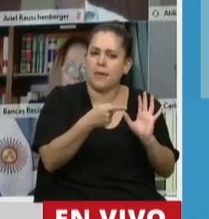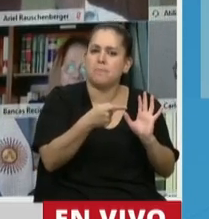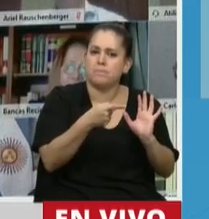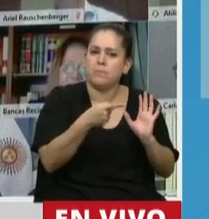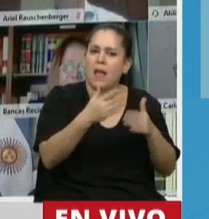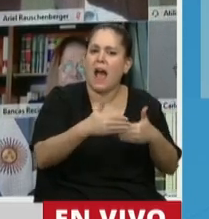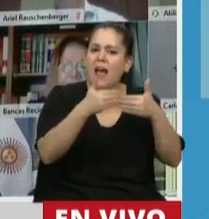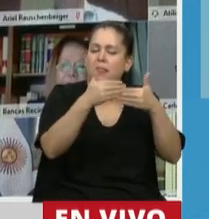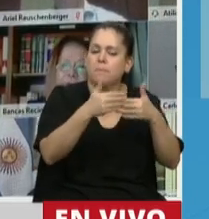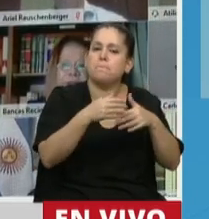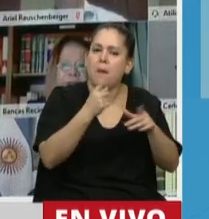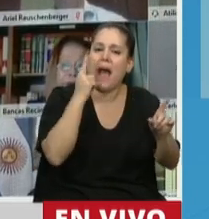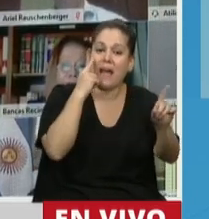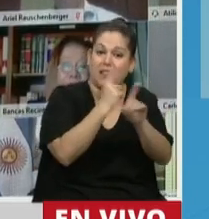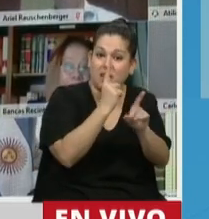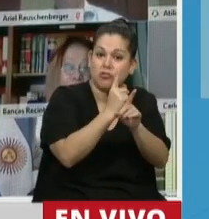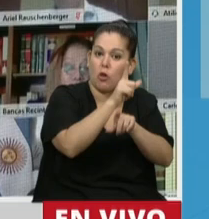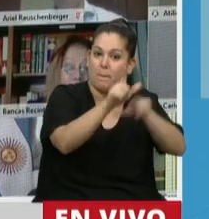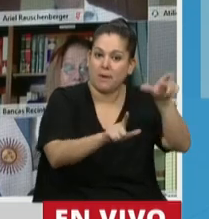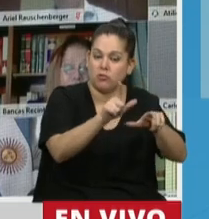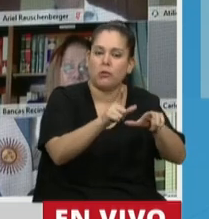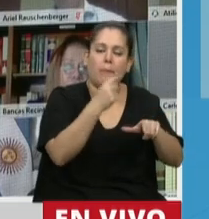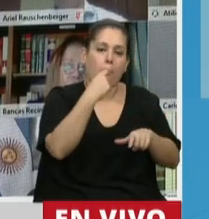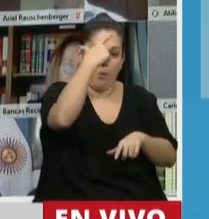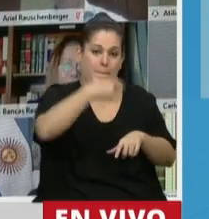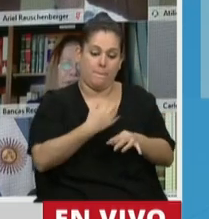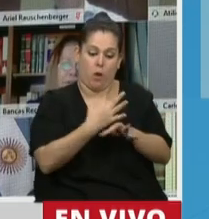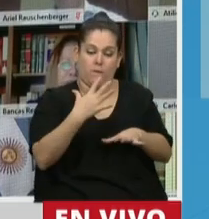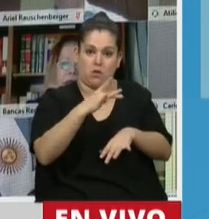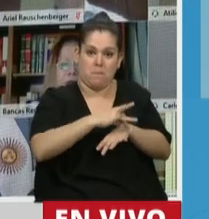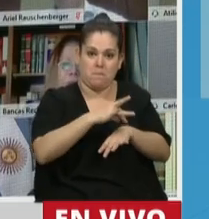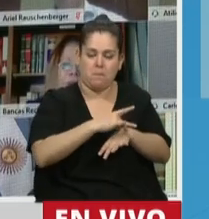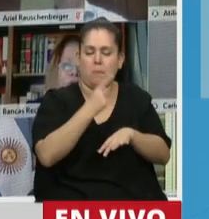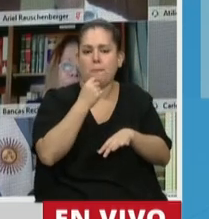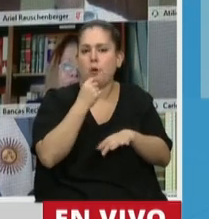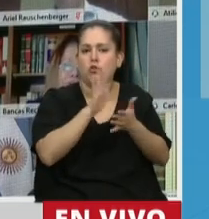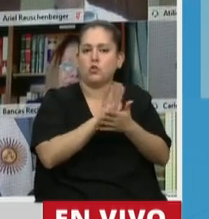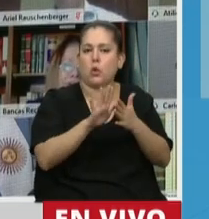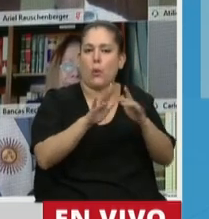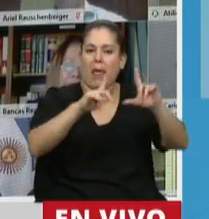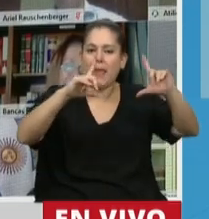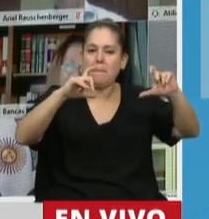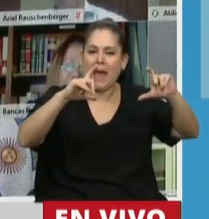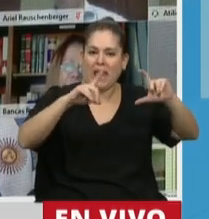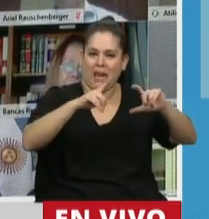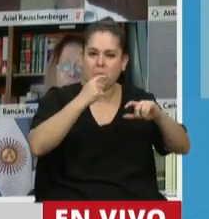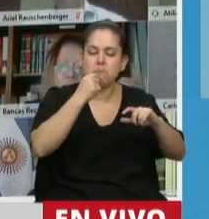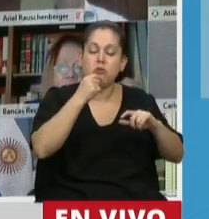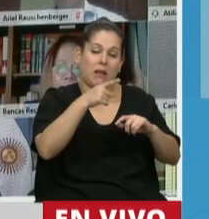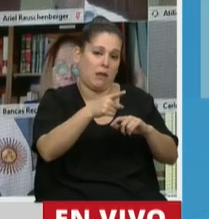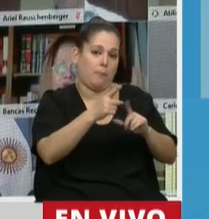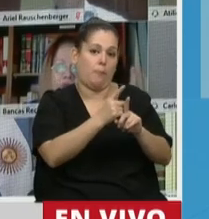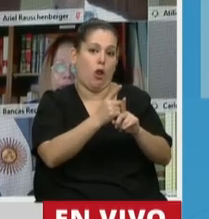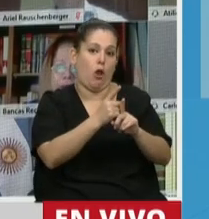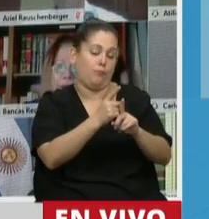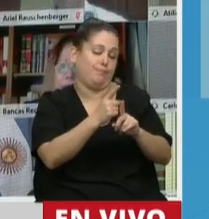adelanto en la atención de los pacientes que un médico especialista en imágenes pueda diagnosticar en un extremo